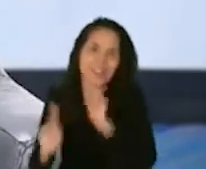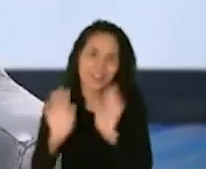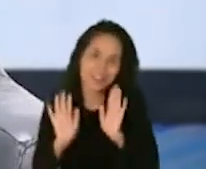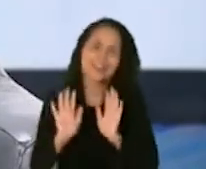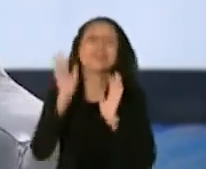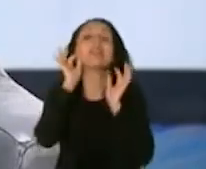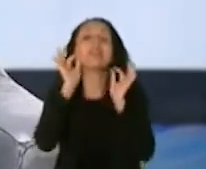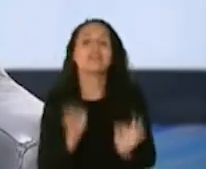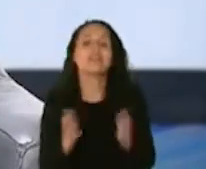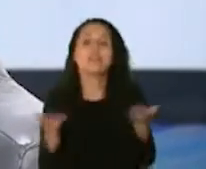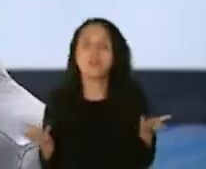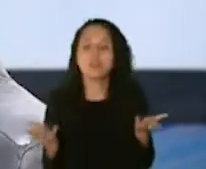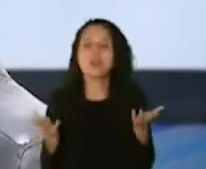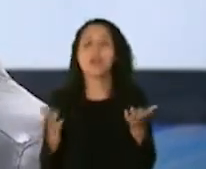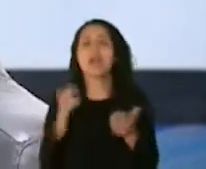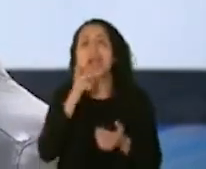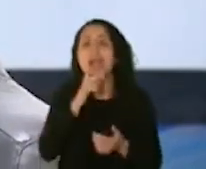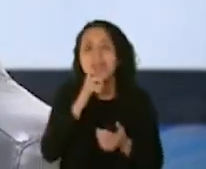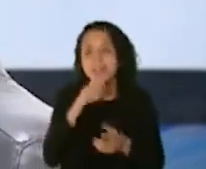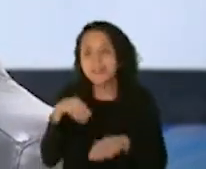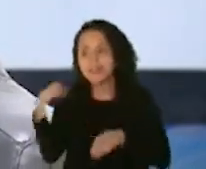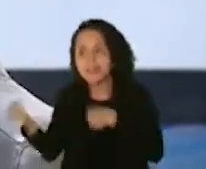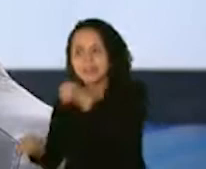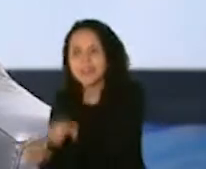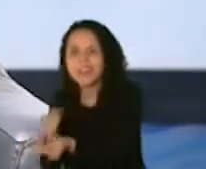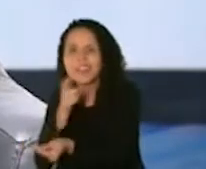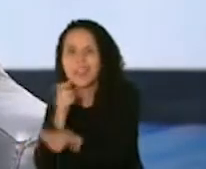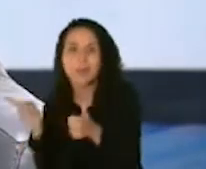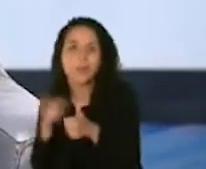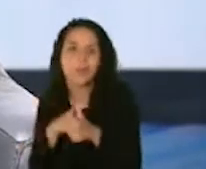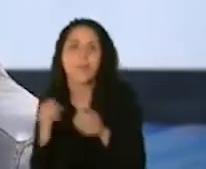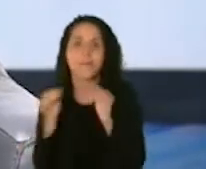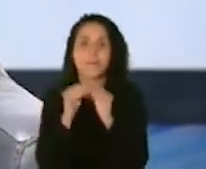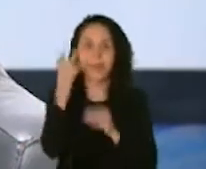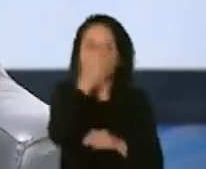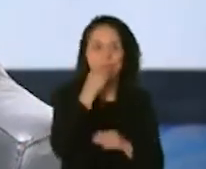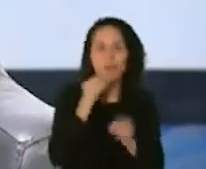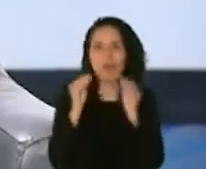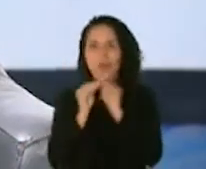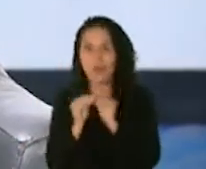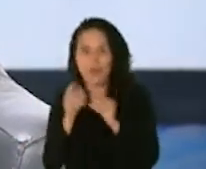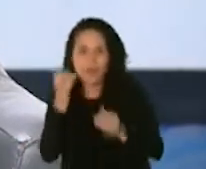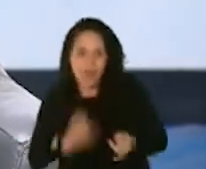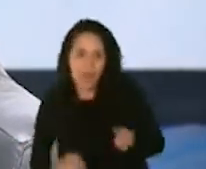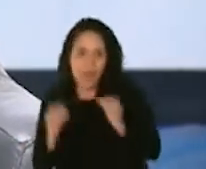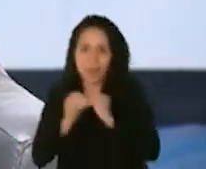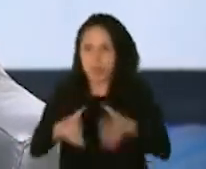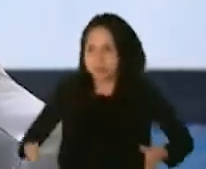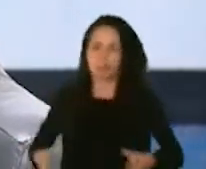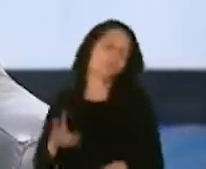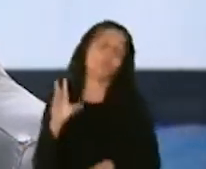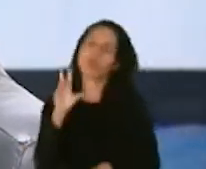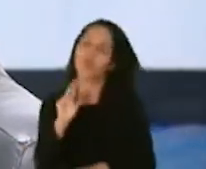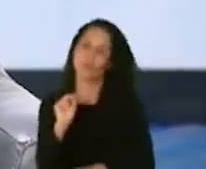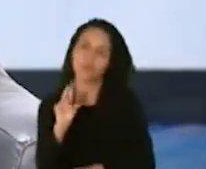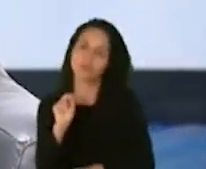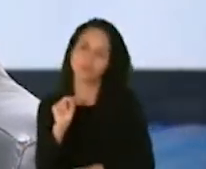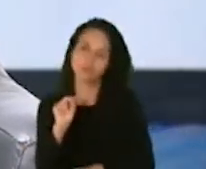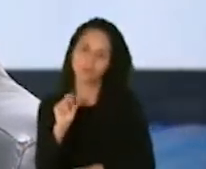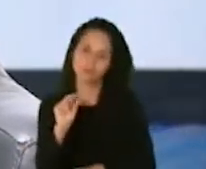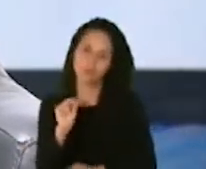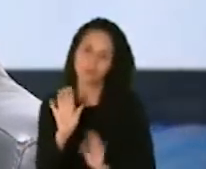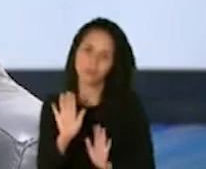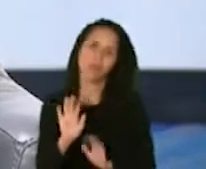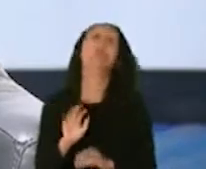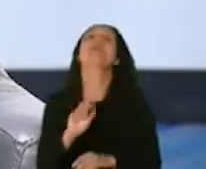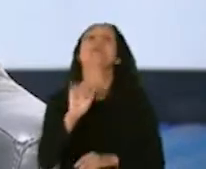¿cómo yo decido a quién le doy la vacuna primero? ¿El más bonito, el más flaco, el más gordito? No. Se toma en